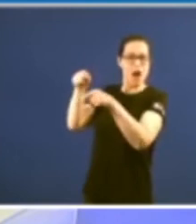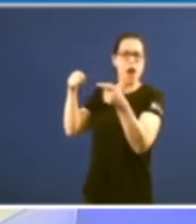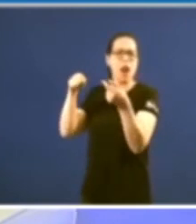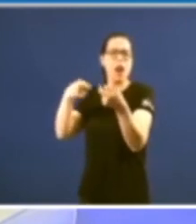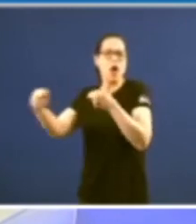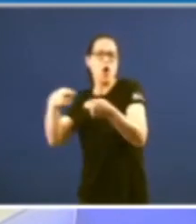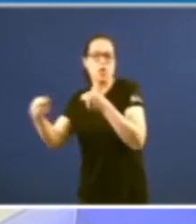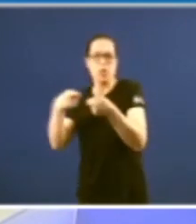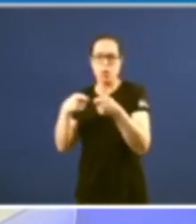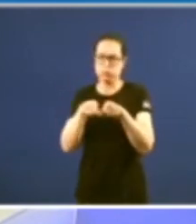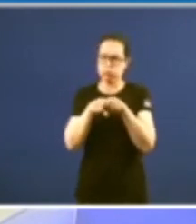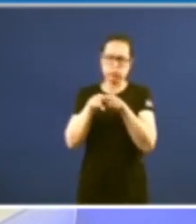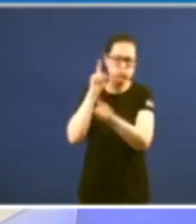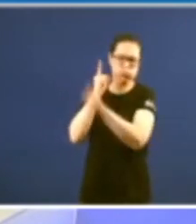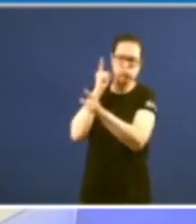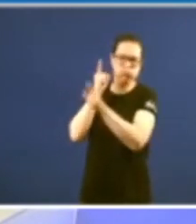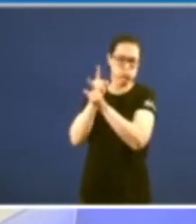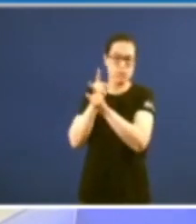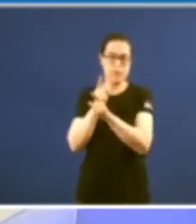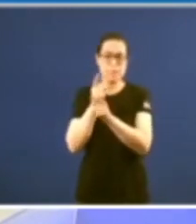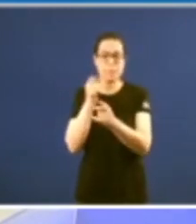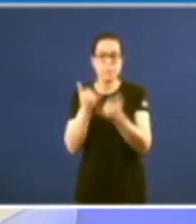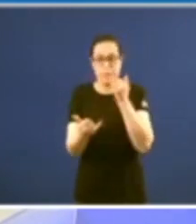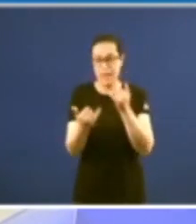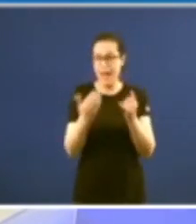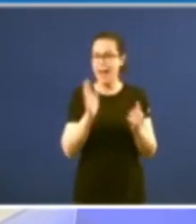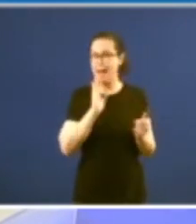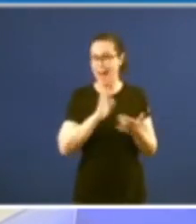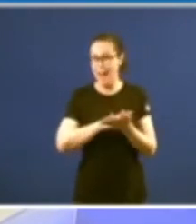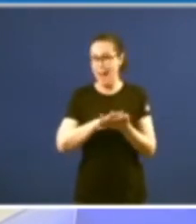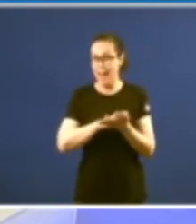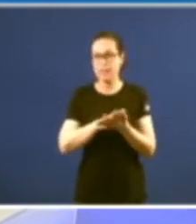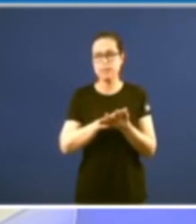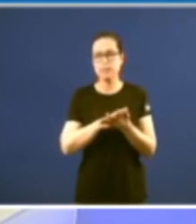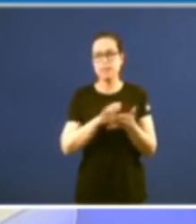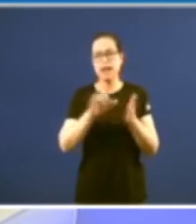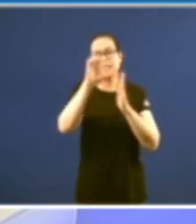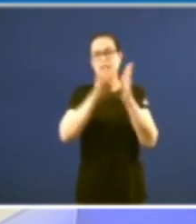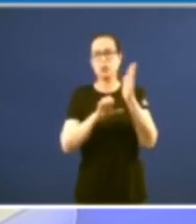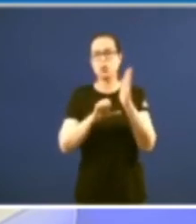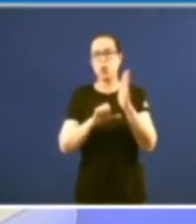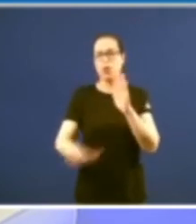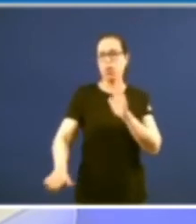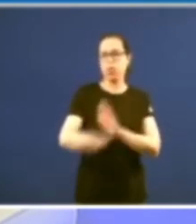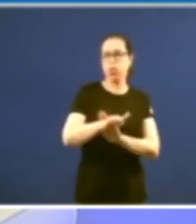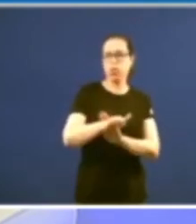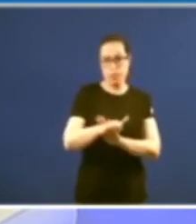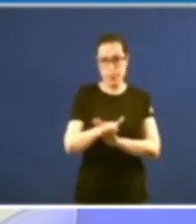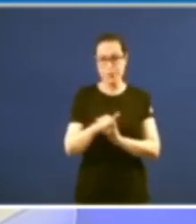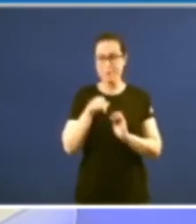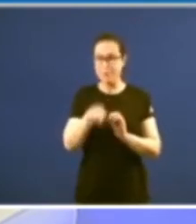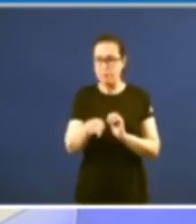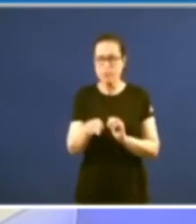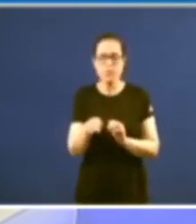conhecido como xa se nombrou aquí moitas veces Estatuto de Aldrase Foi quizás o punto máximo